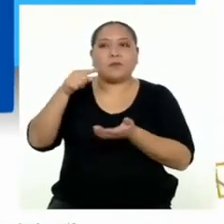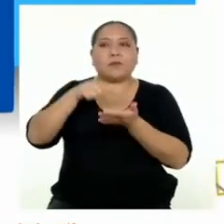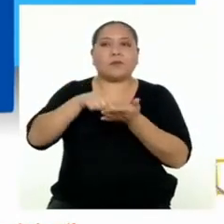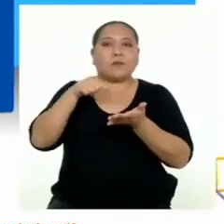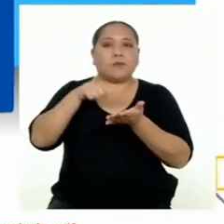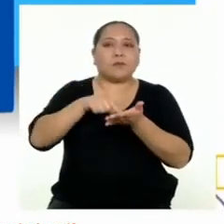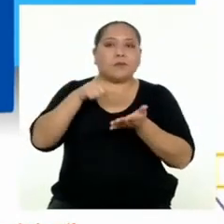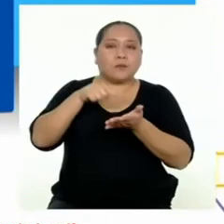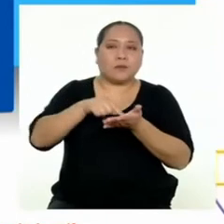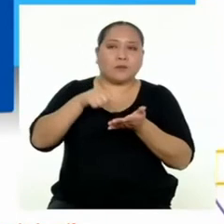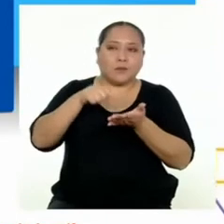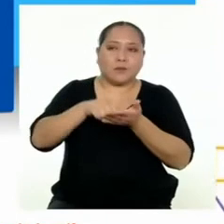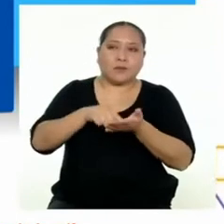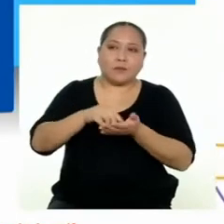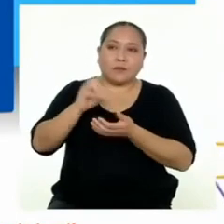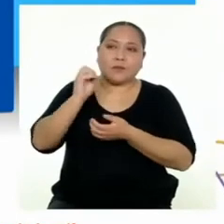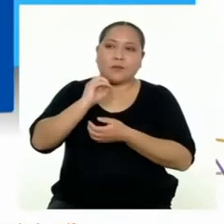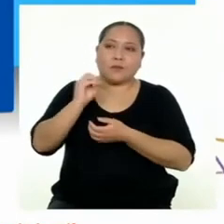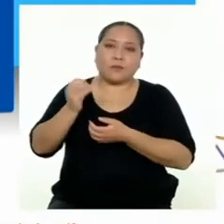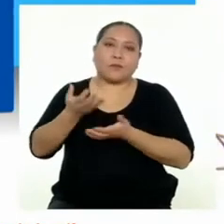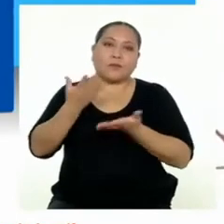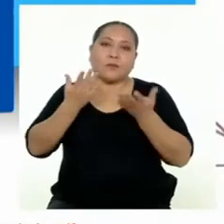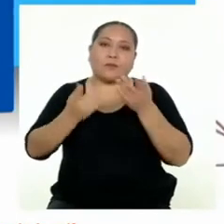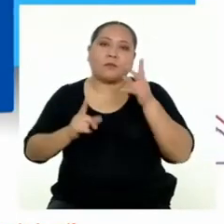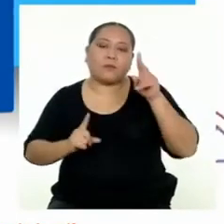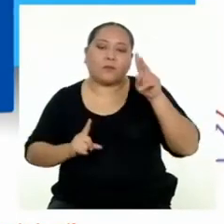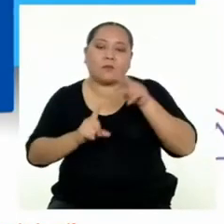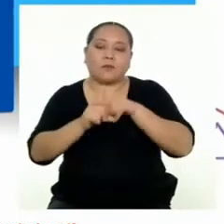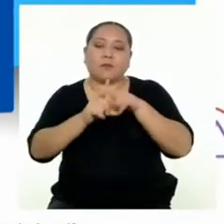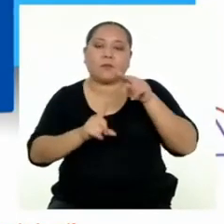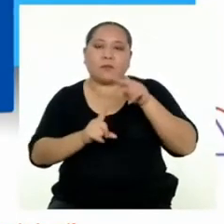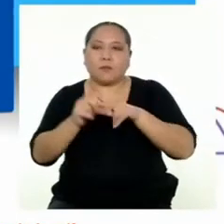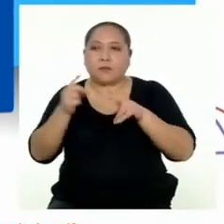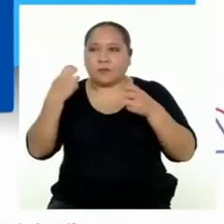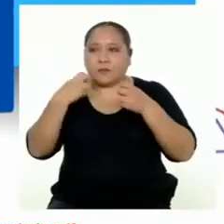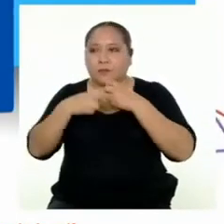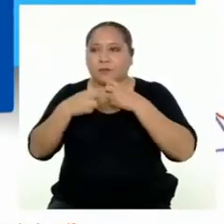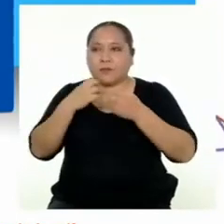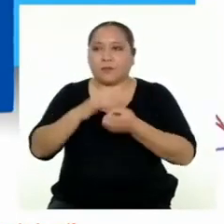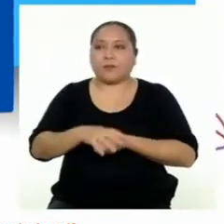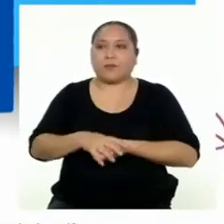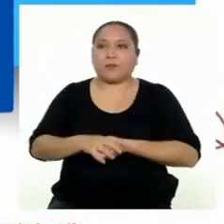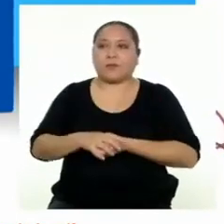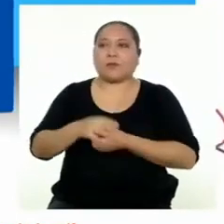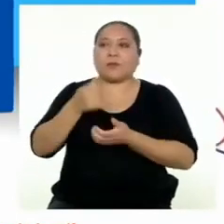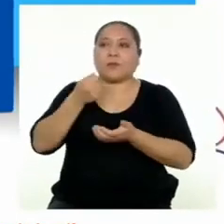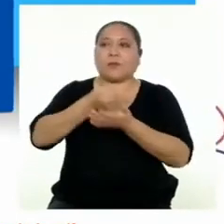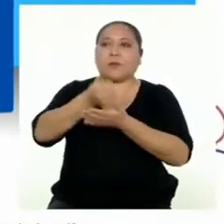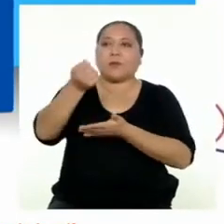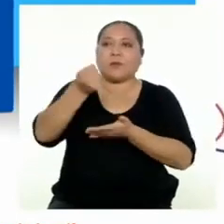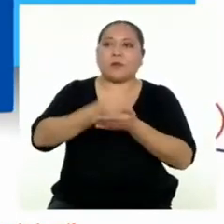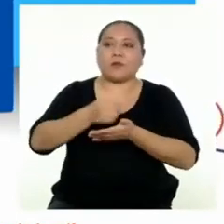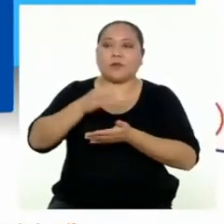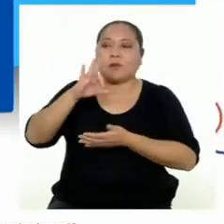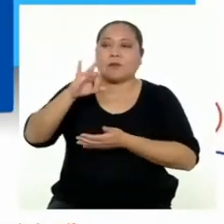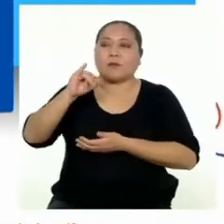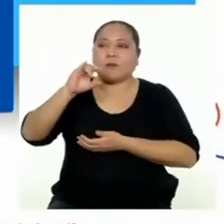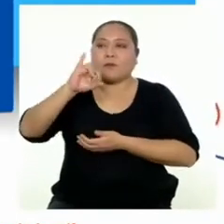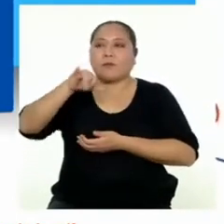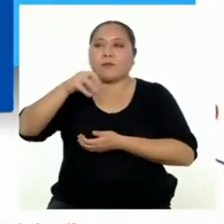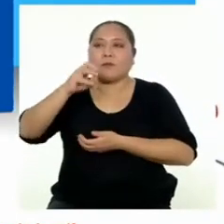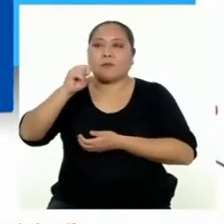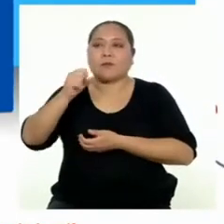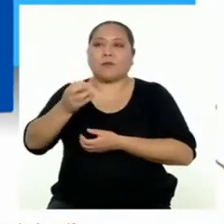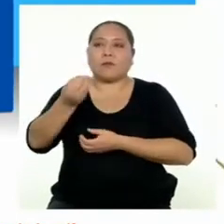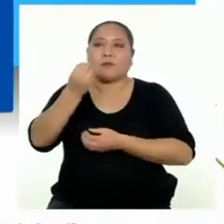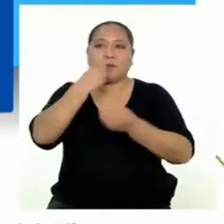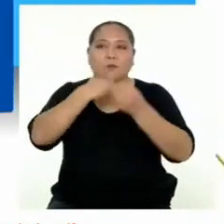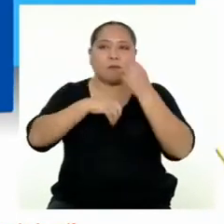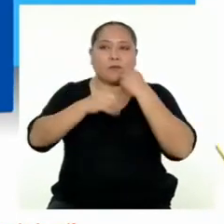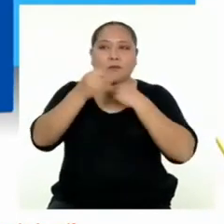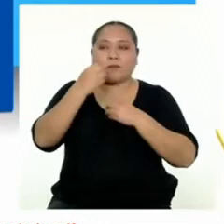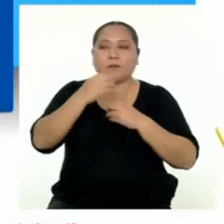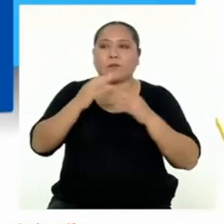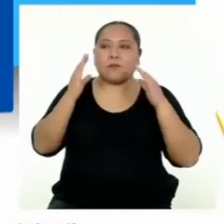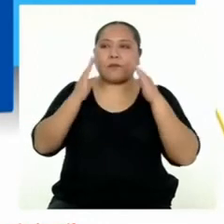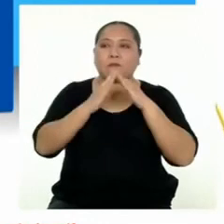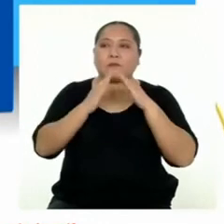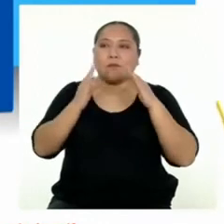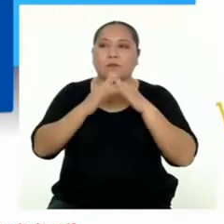deudas o aquellos imprevistos. Y por último, los gastos fijos, como la alimentación,